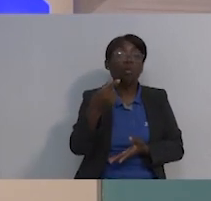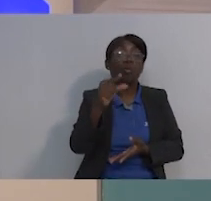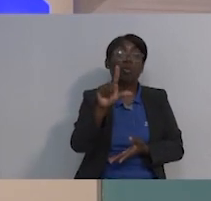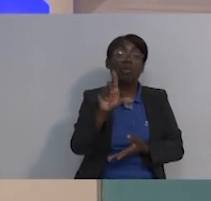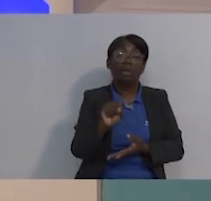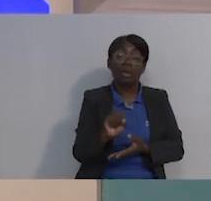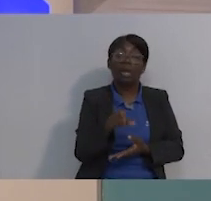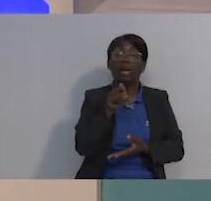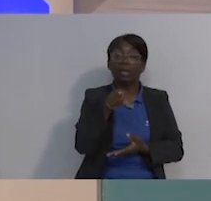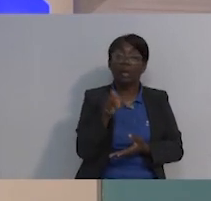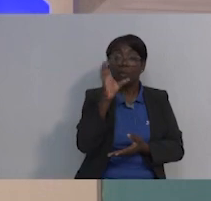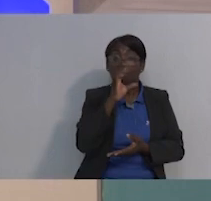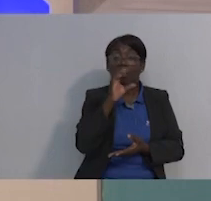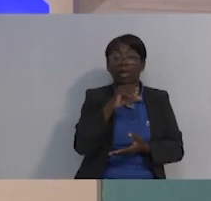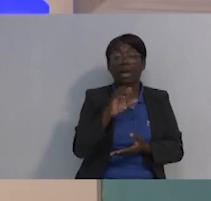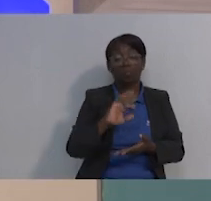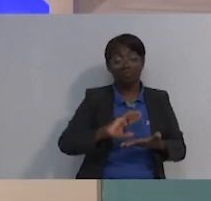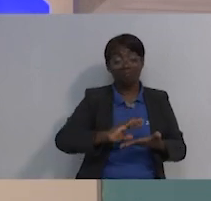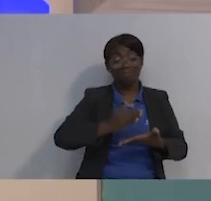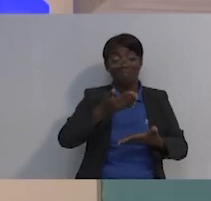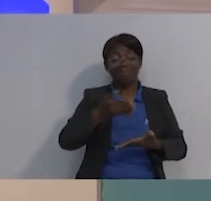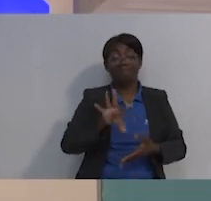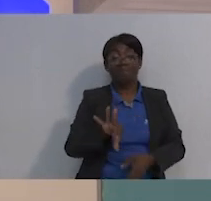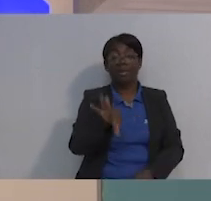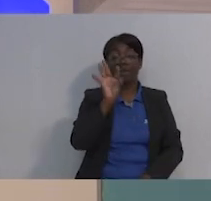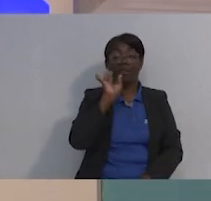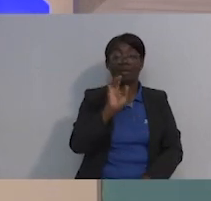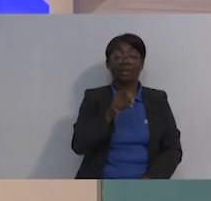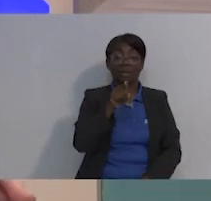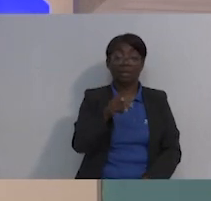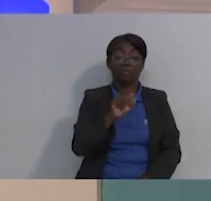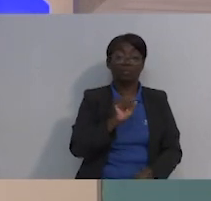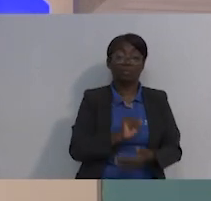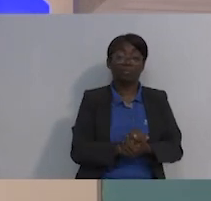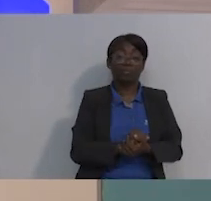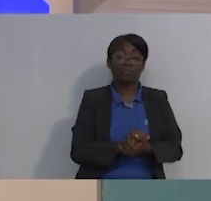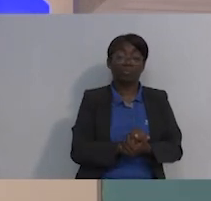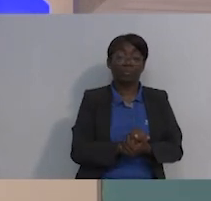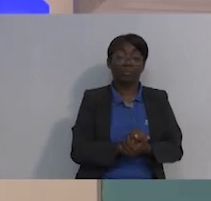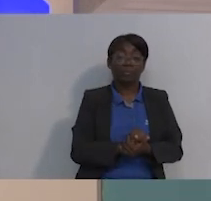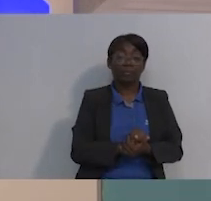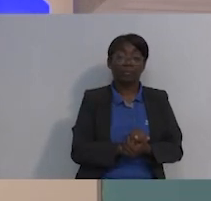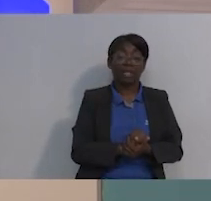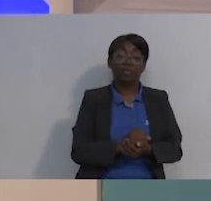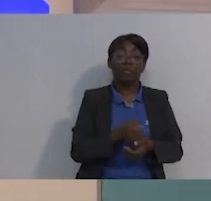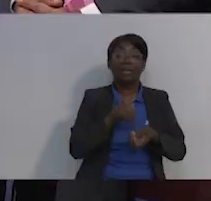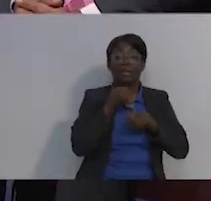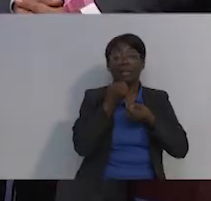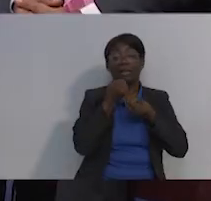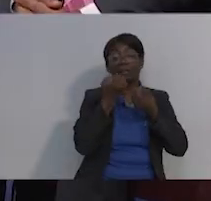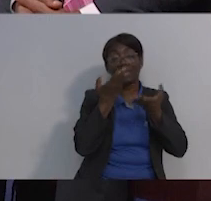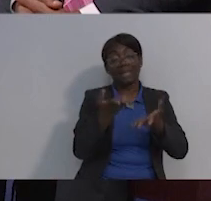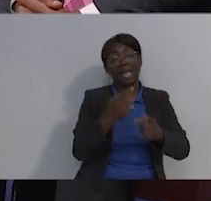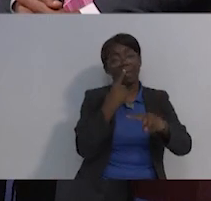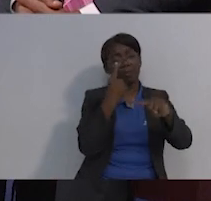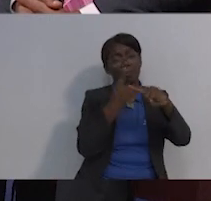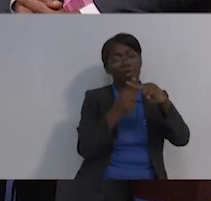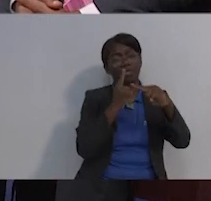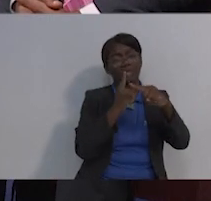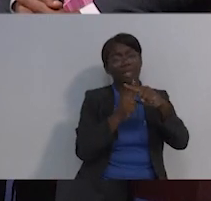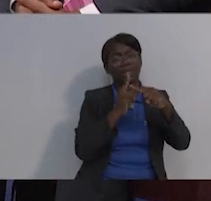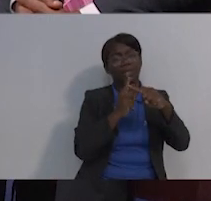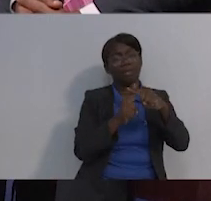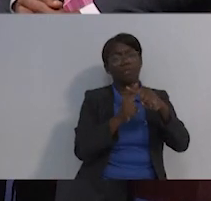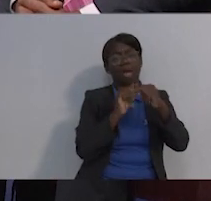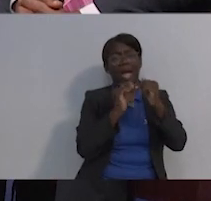con ese mensaje positivo, a superar desafíos. Y como yo me he puesto una campaña que